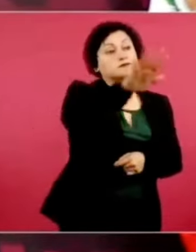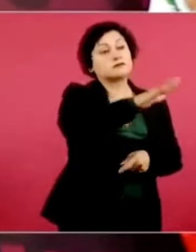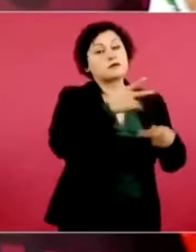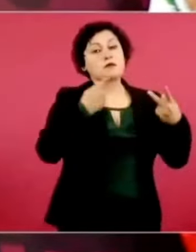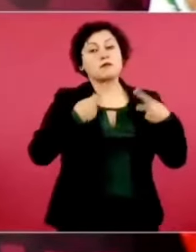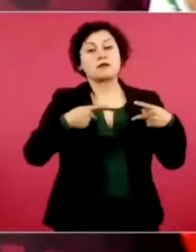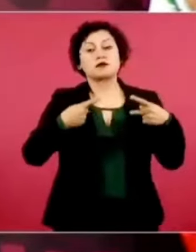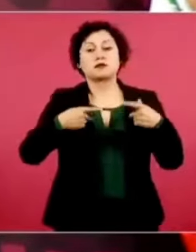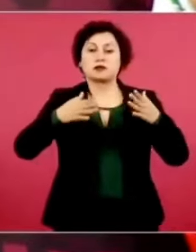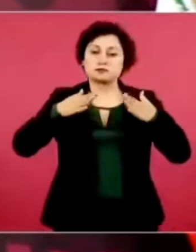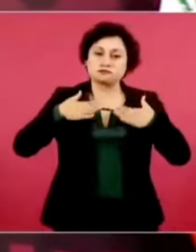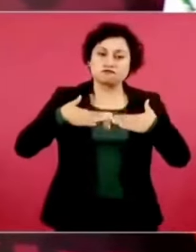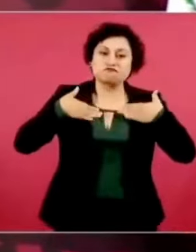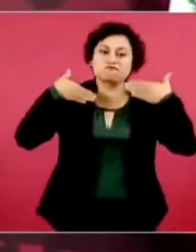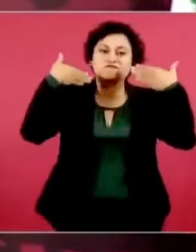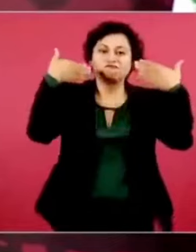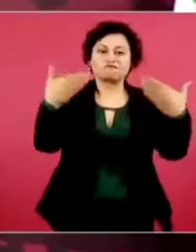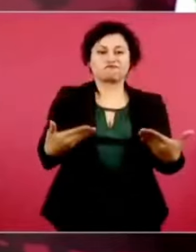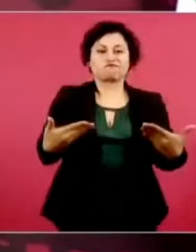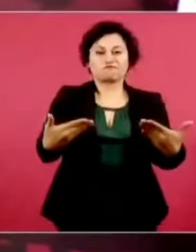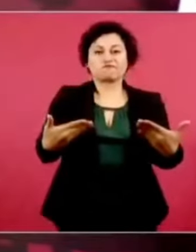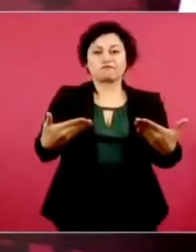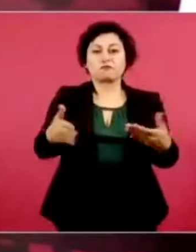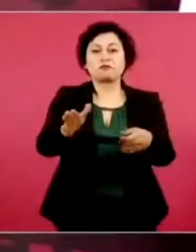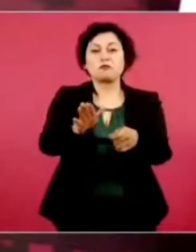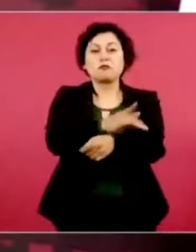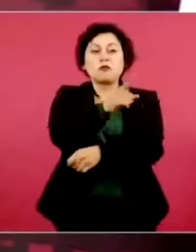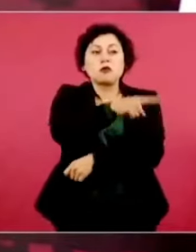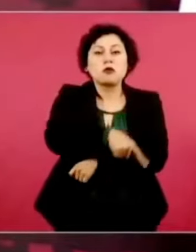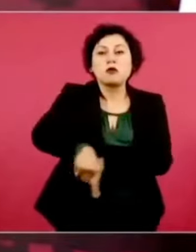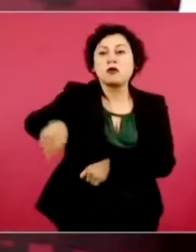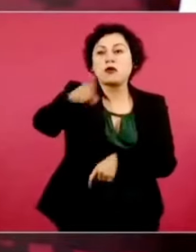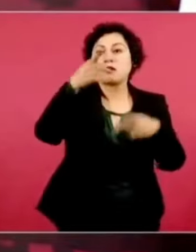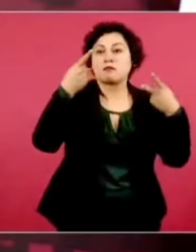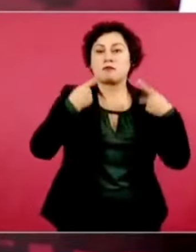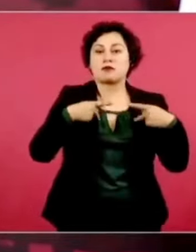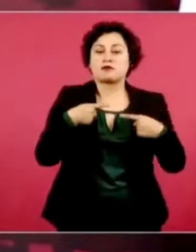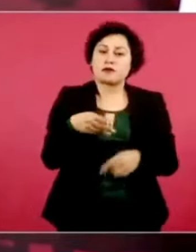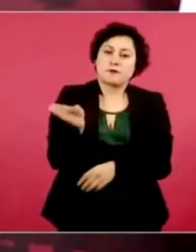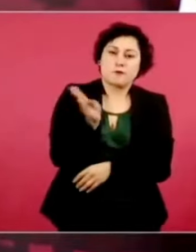Porque el pueblo es sabio. Es bueno y es sabio.